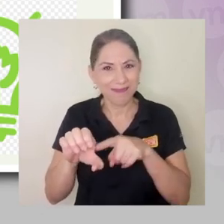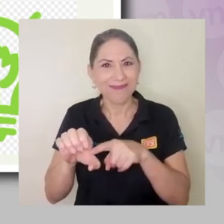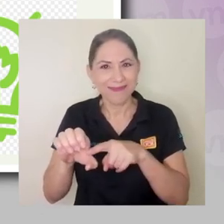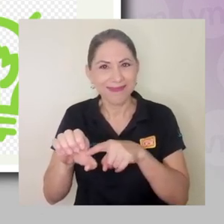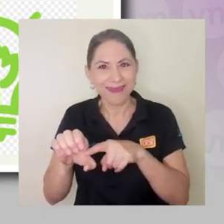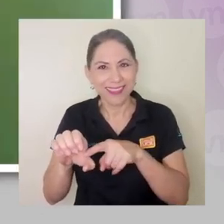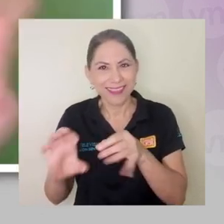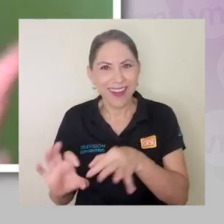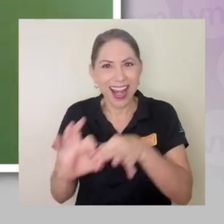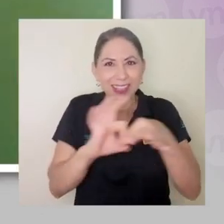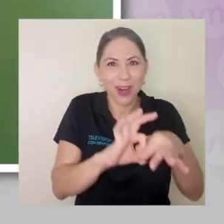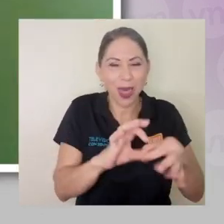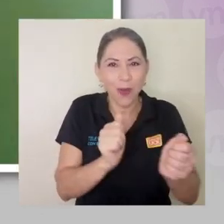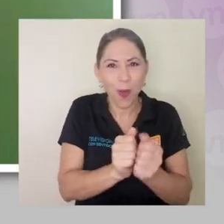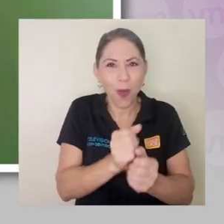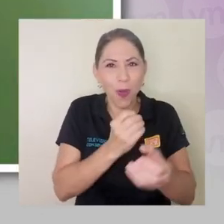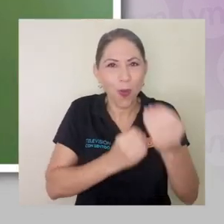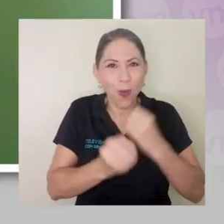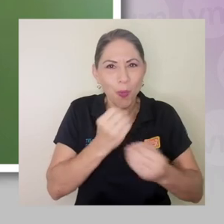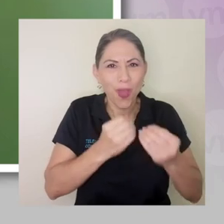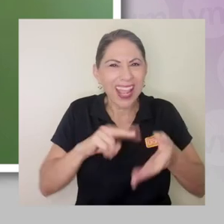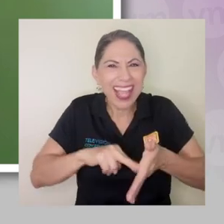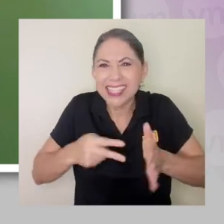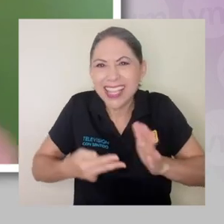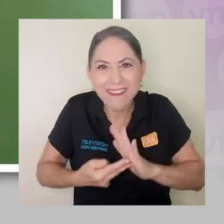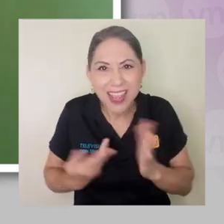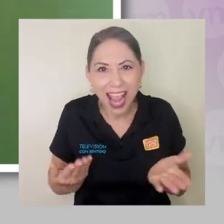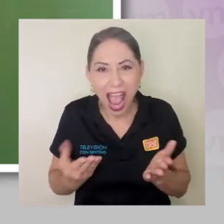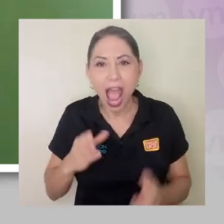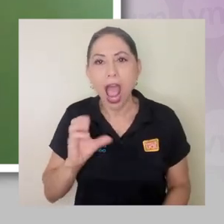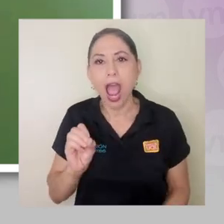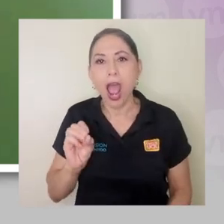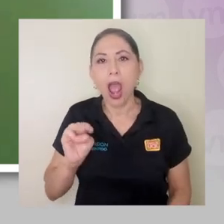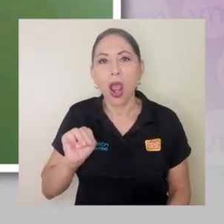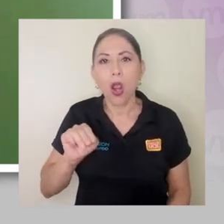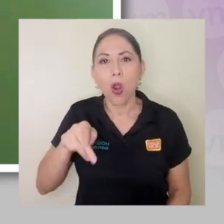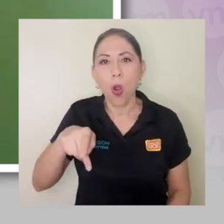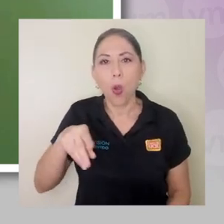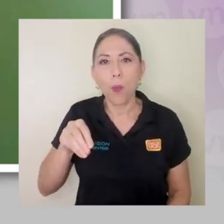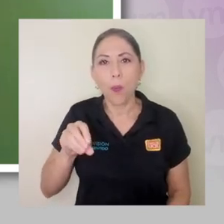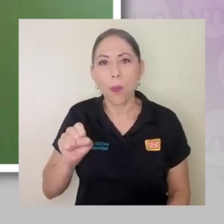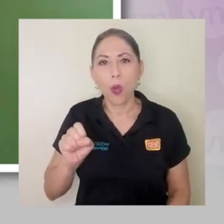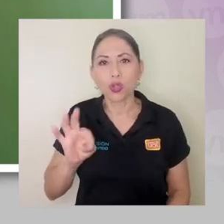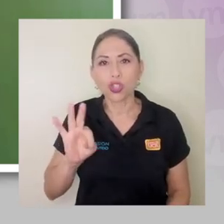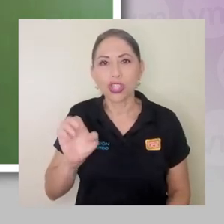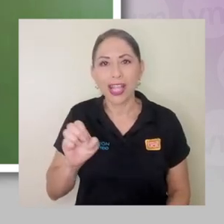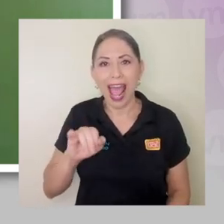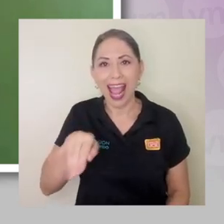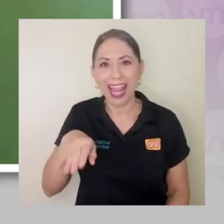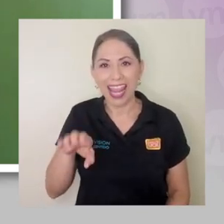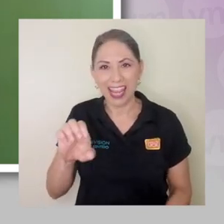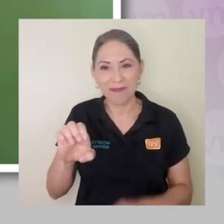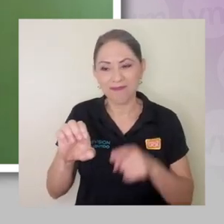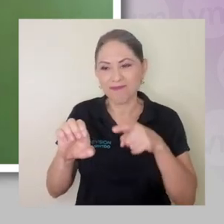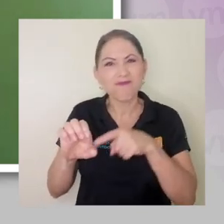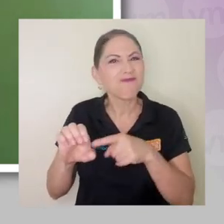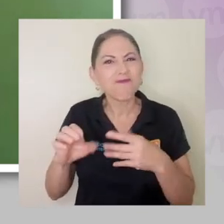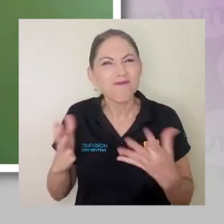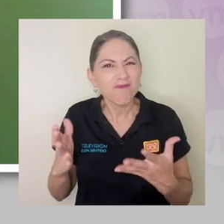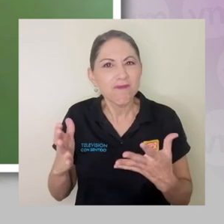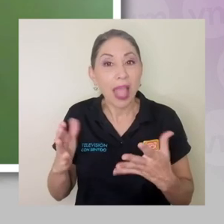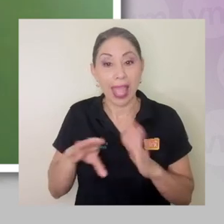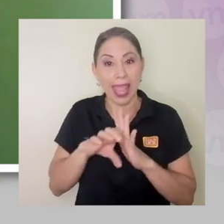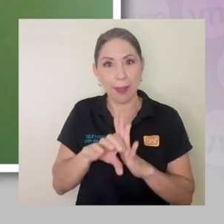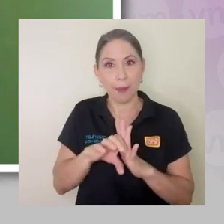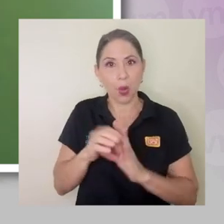en este ámbito, digamos, se refiere a compostar, entonces, yo, los alimentos que no